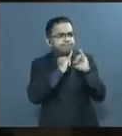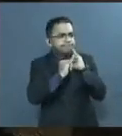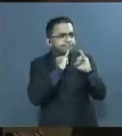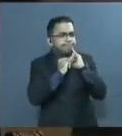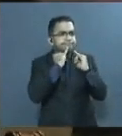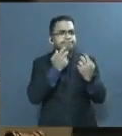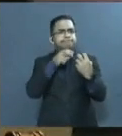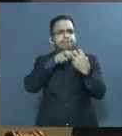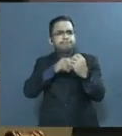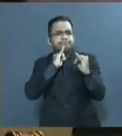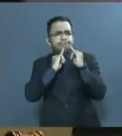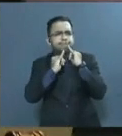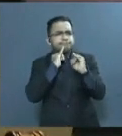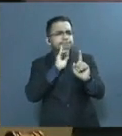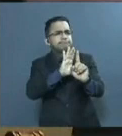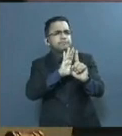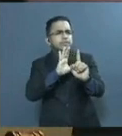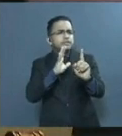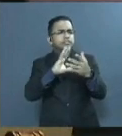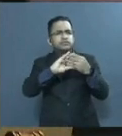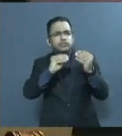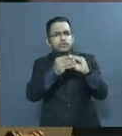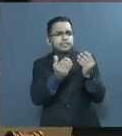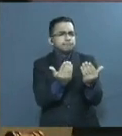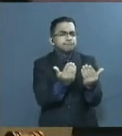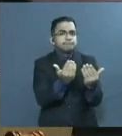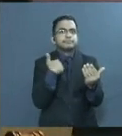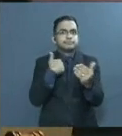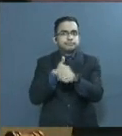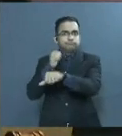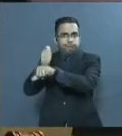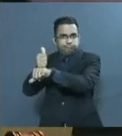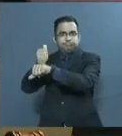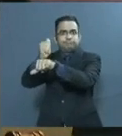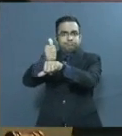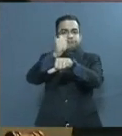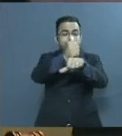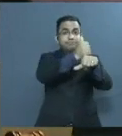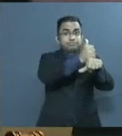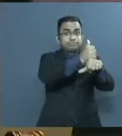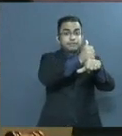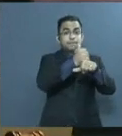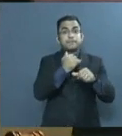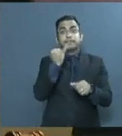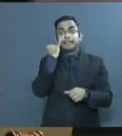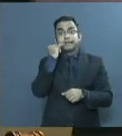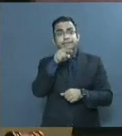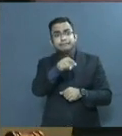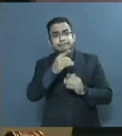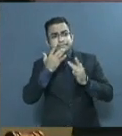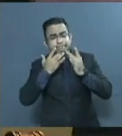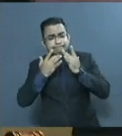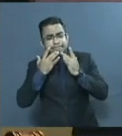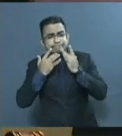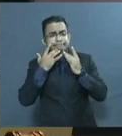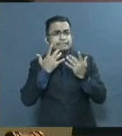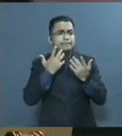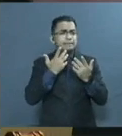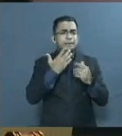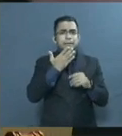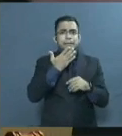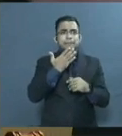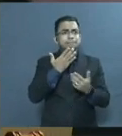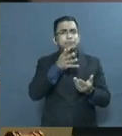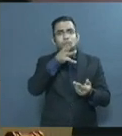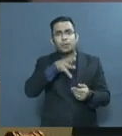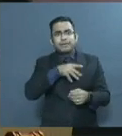ampliación del alcance evita la re-victimización en especial de las personas en situaciones de vulnerabilidad, las